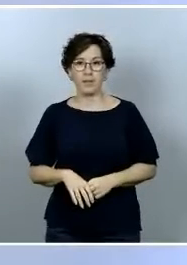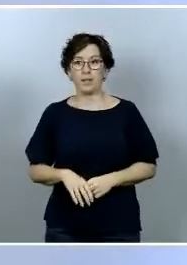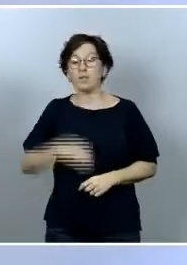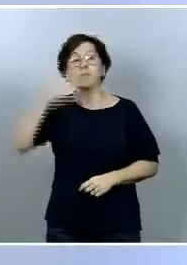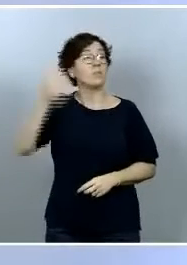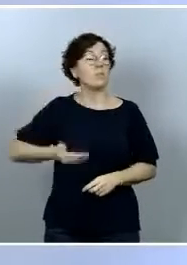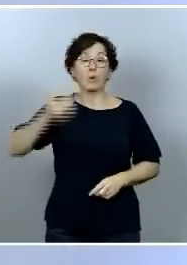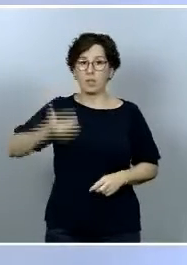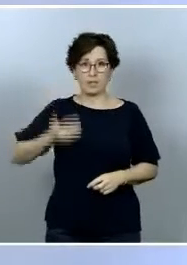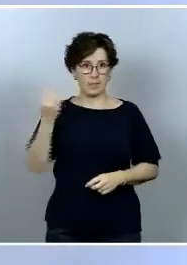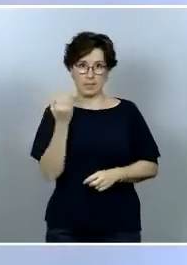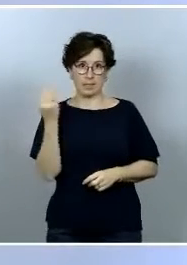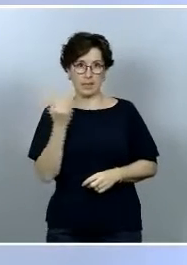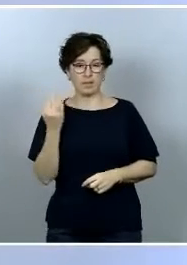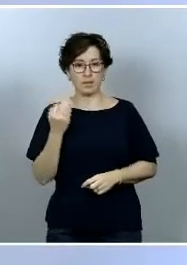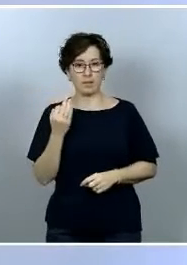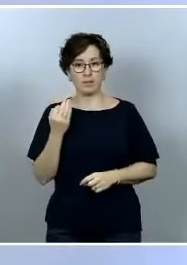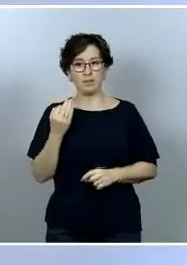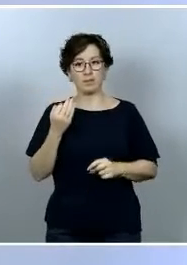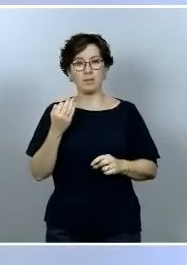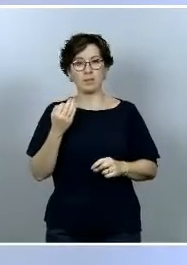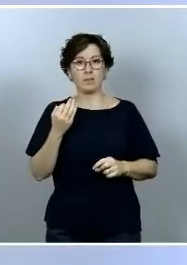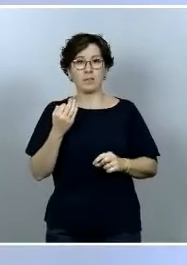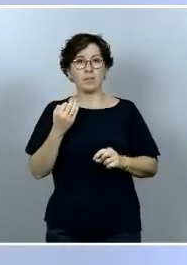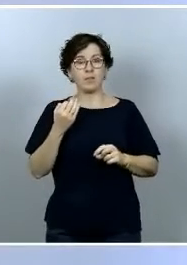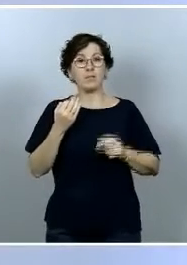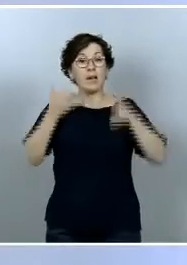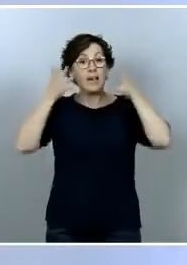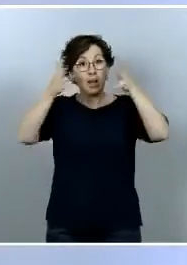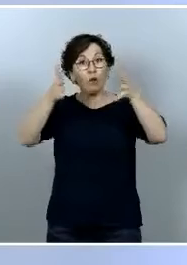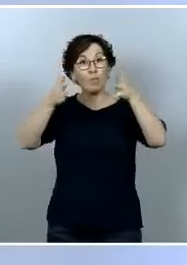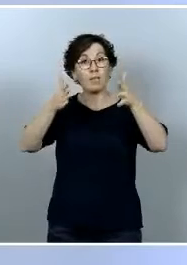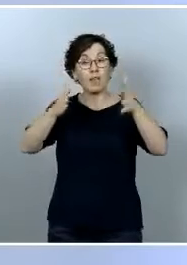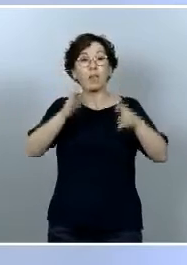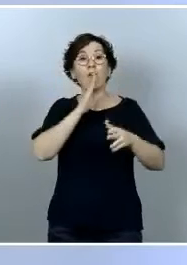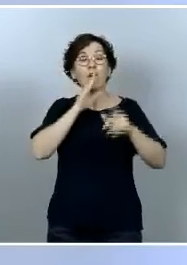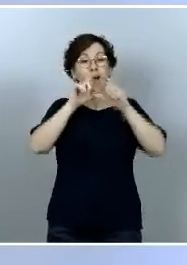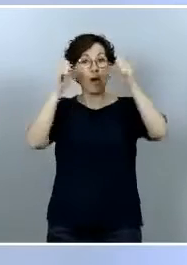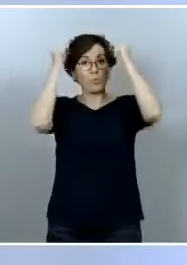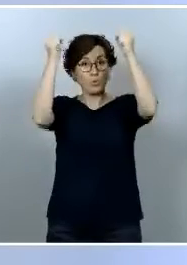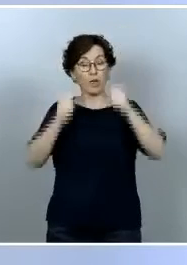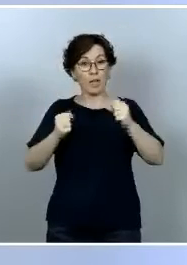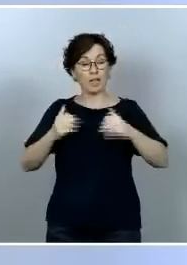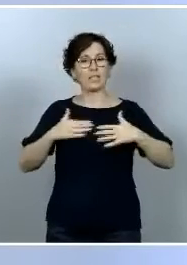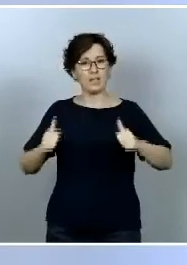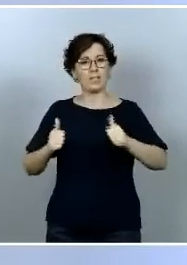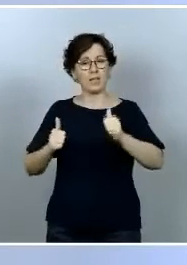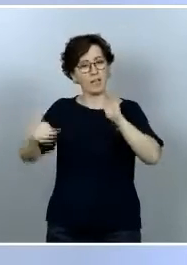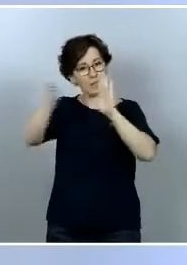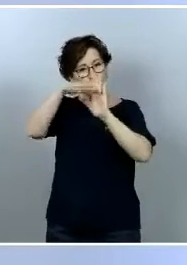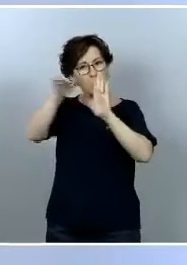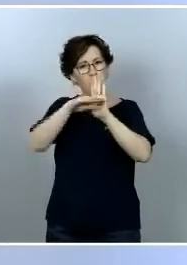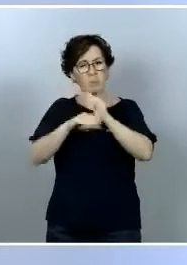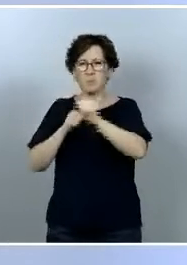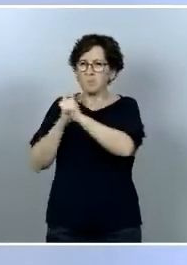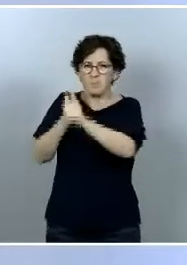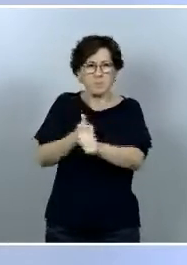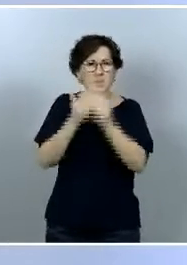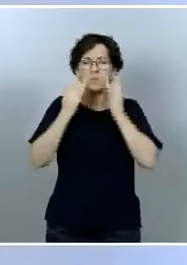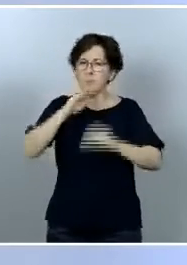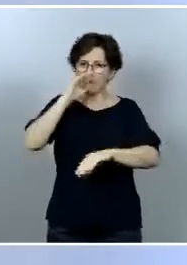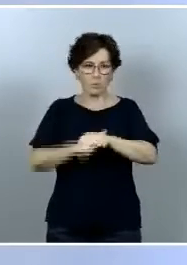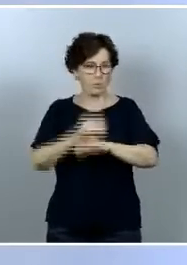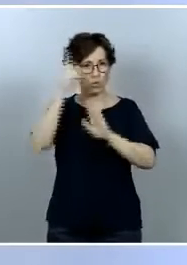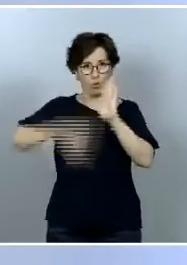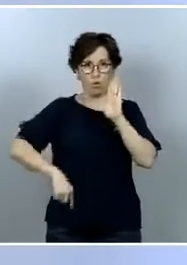a rajatabla si me permite la expresión las recomendaciones de las autoridades sanitarias de todas las comunidades autónomas y del gobierno de España en cuanto